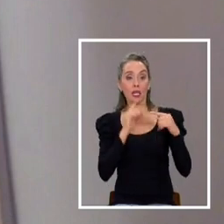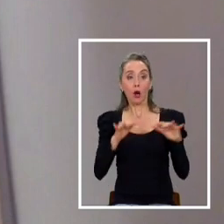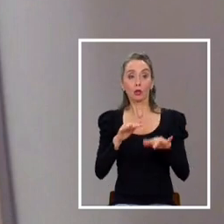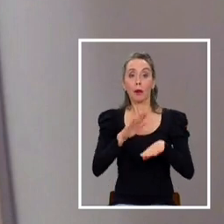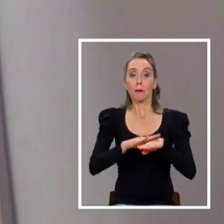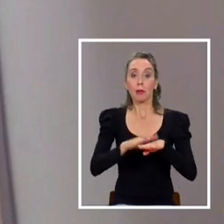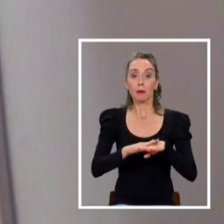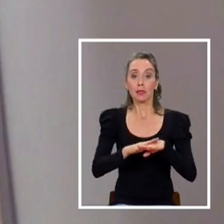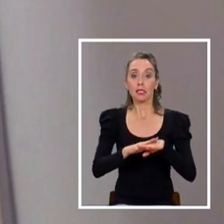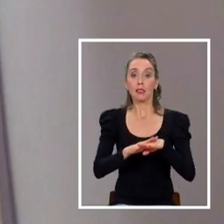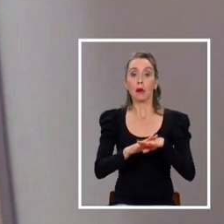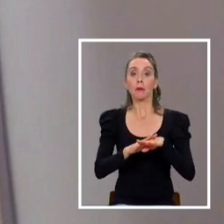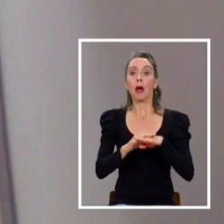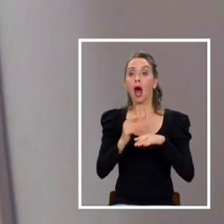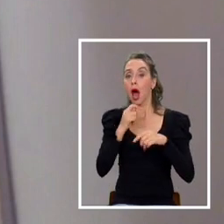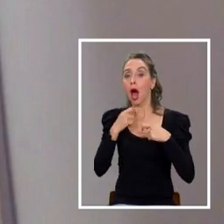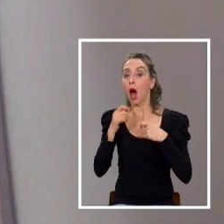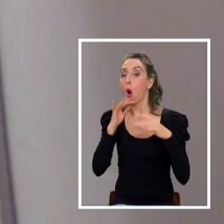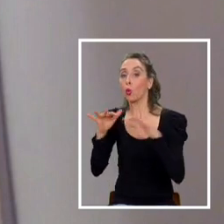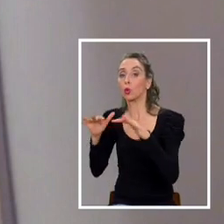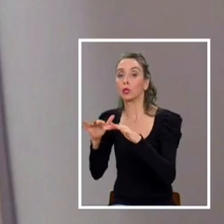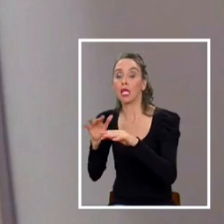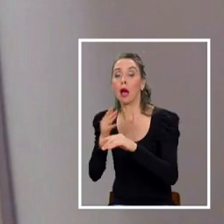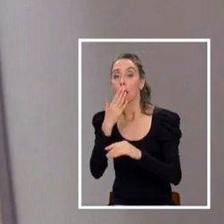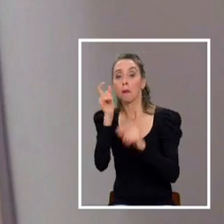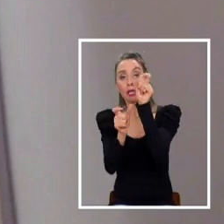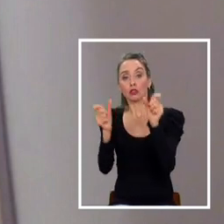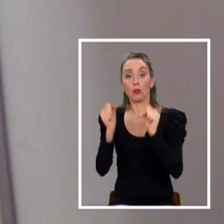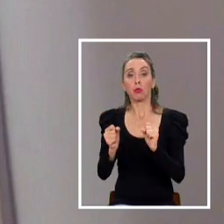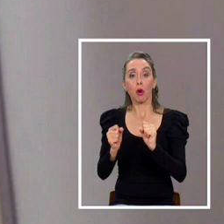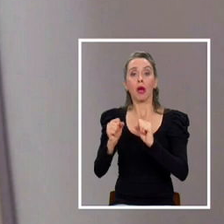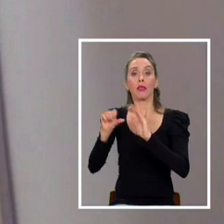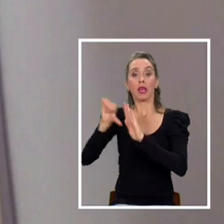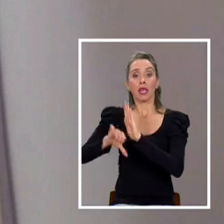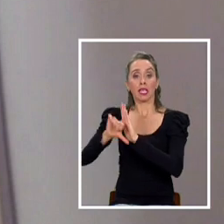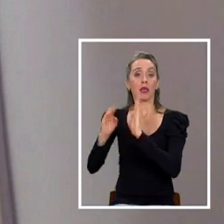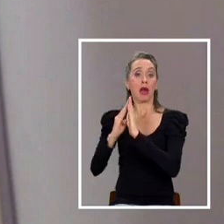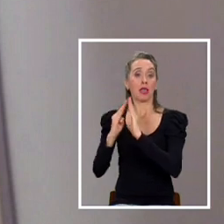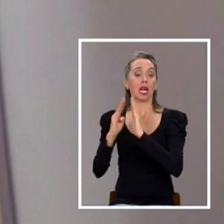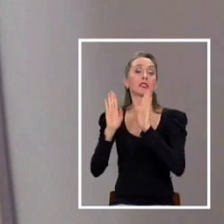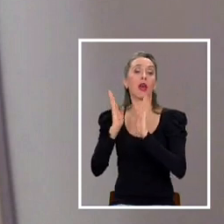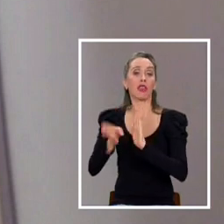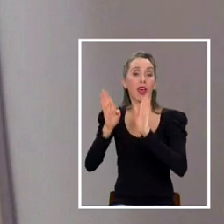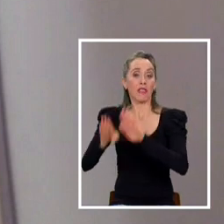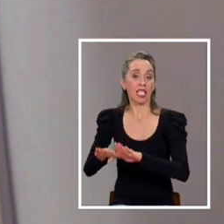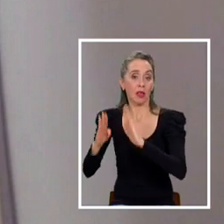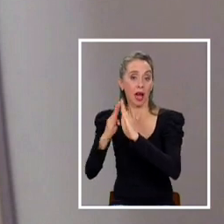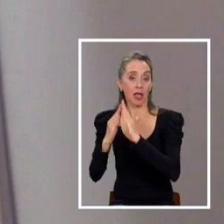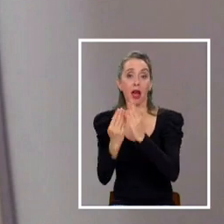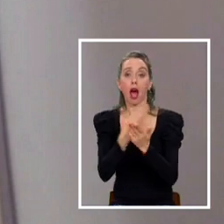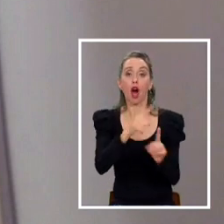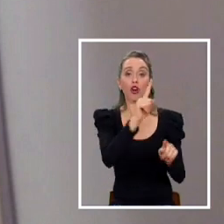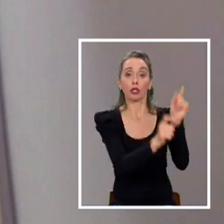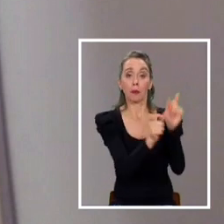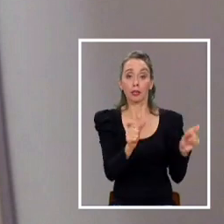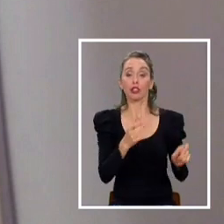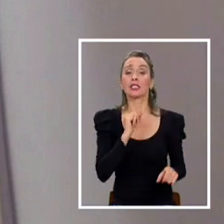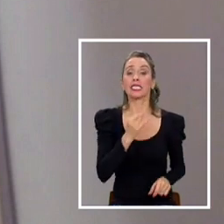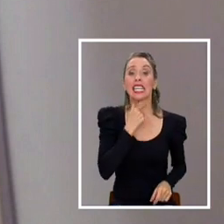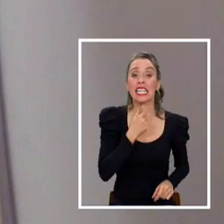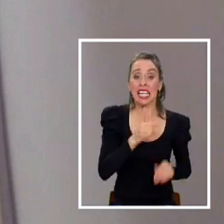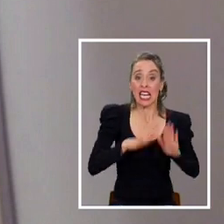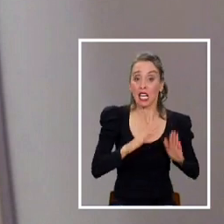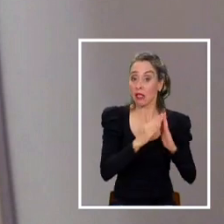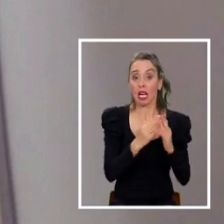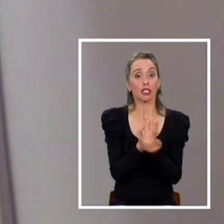los permisos para gastarlos. Personas que pueden quedarse en casa, deberían quedarse en casa. Porque hay personas que aunque quieran,